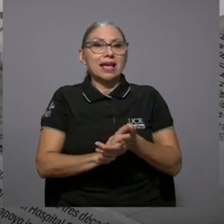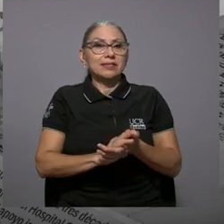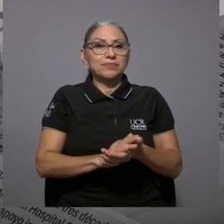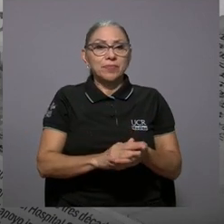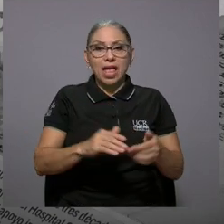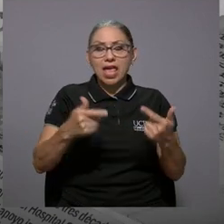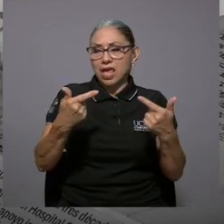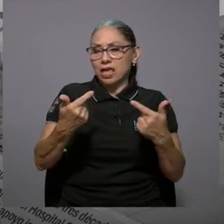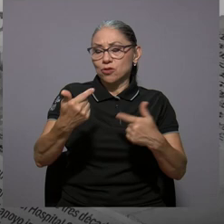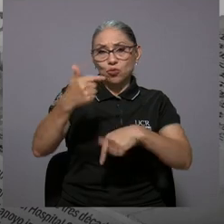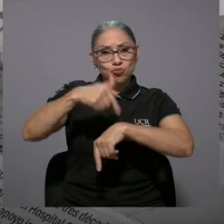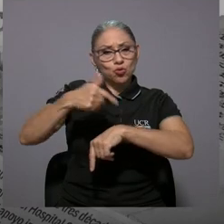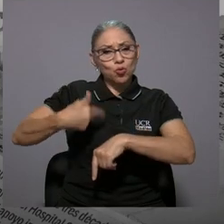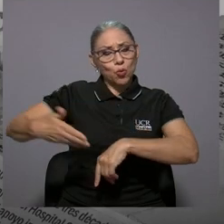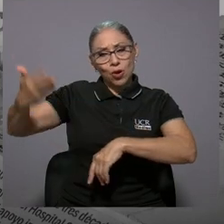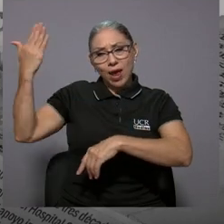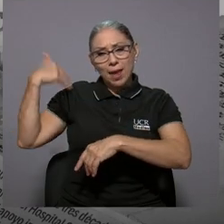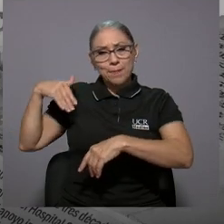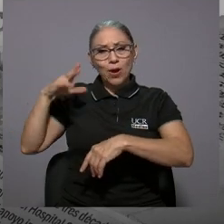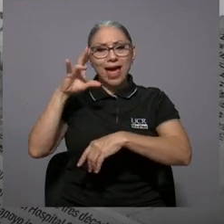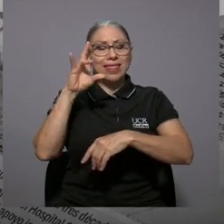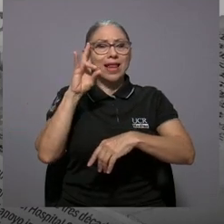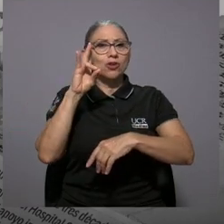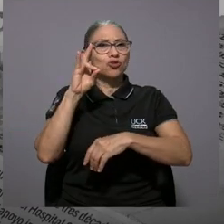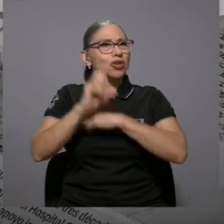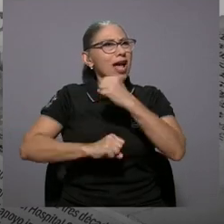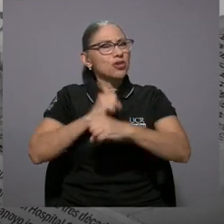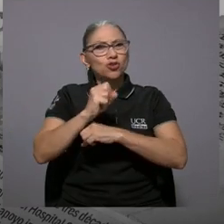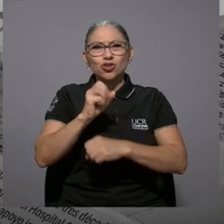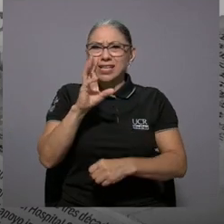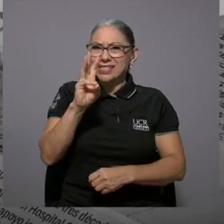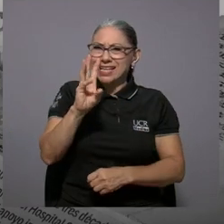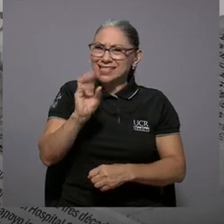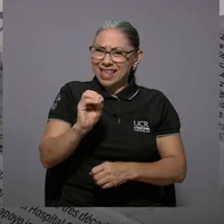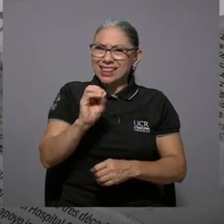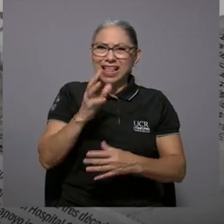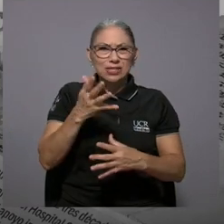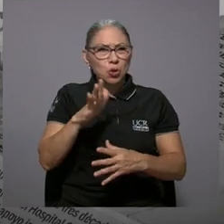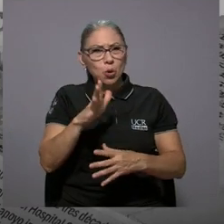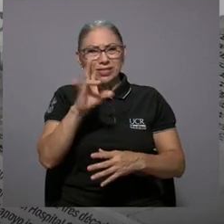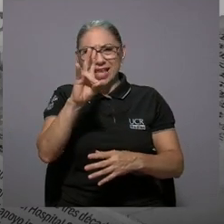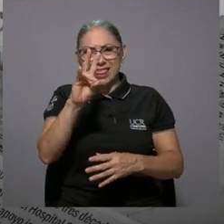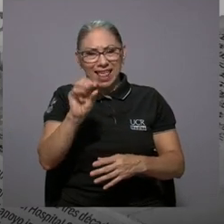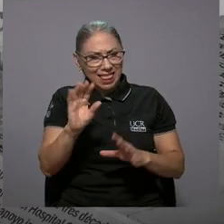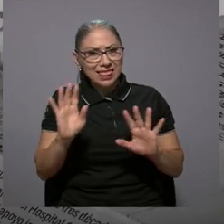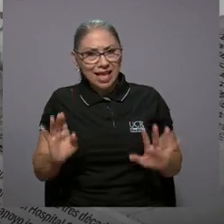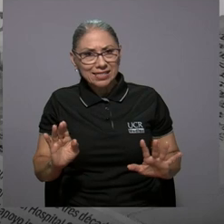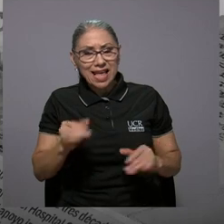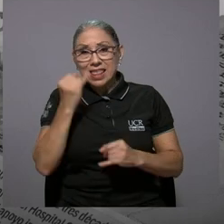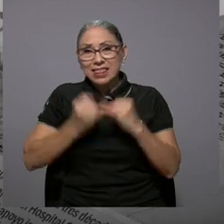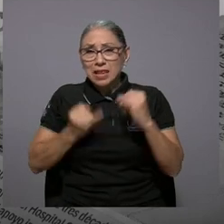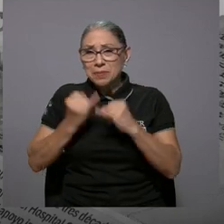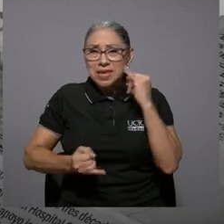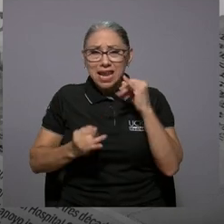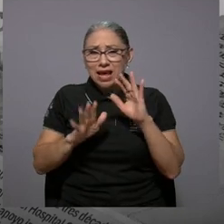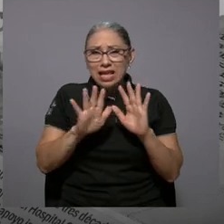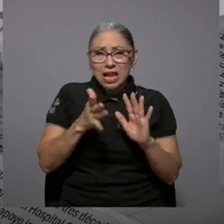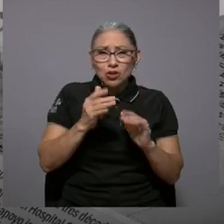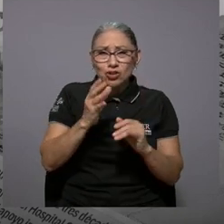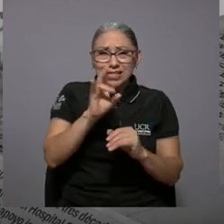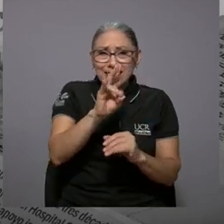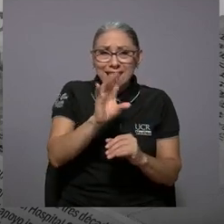las artes dramáticas, del teatro, tuvimos aquella época de los 70, bueno, 60, 70,